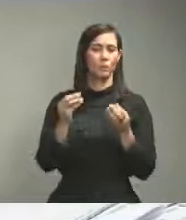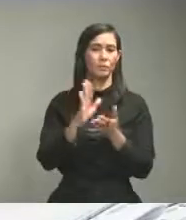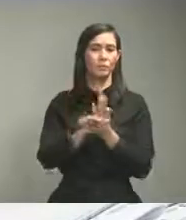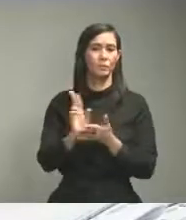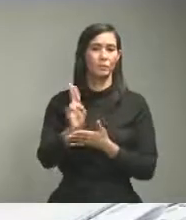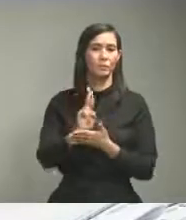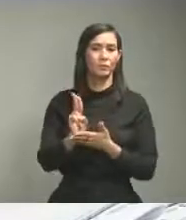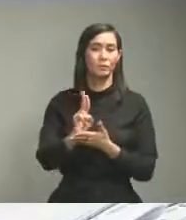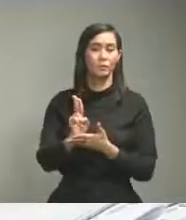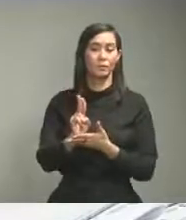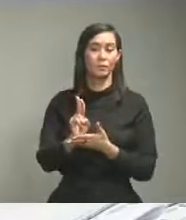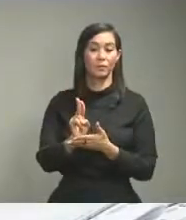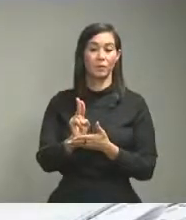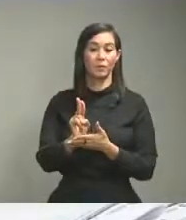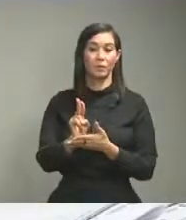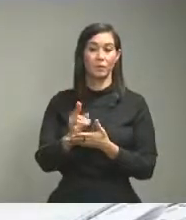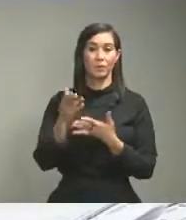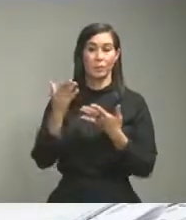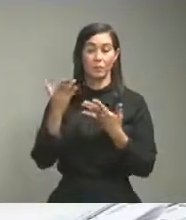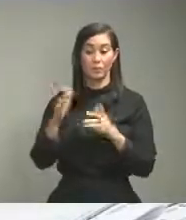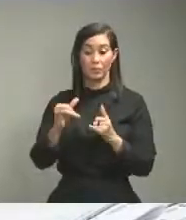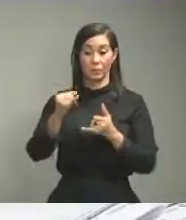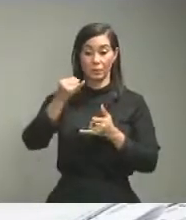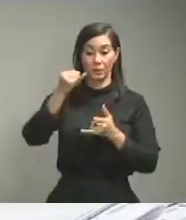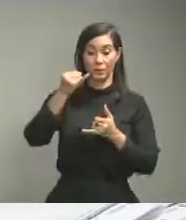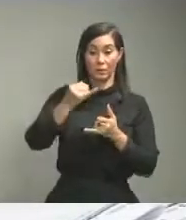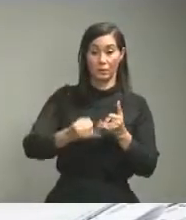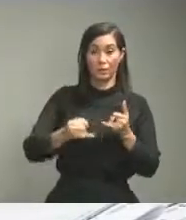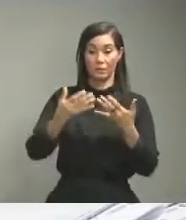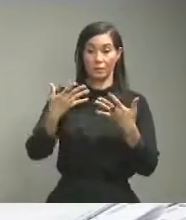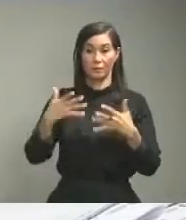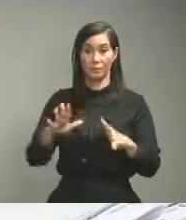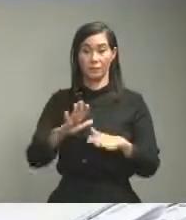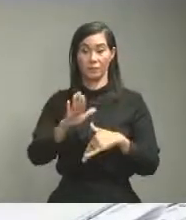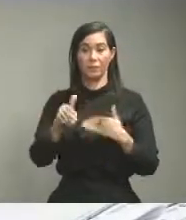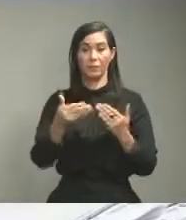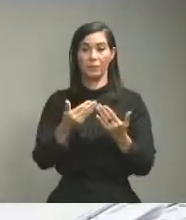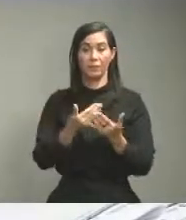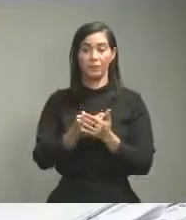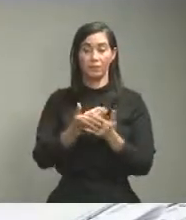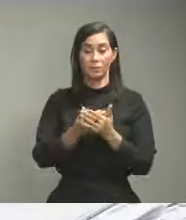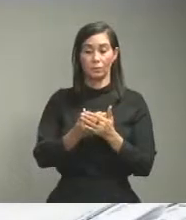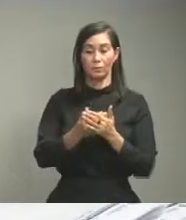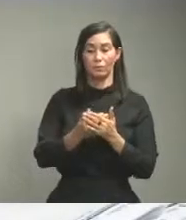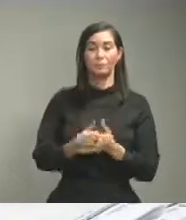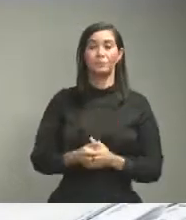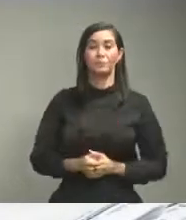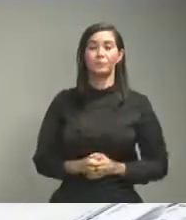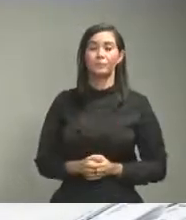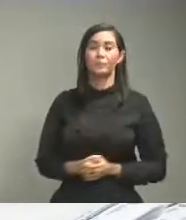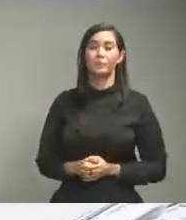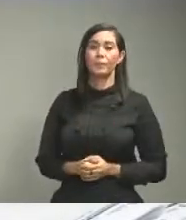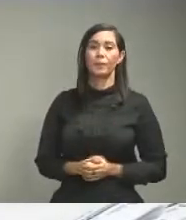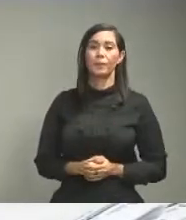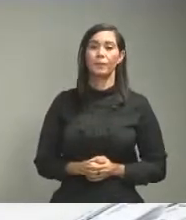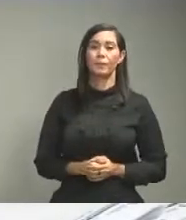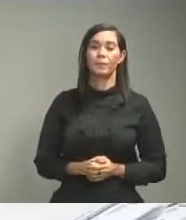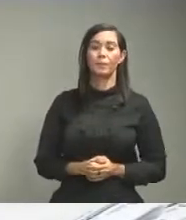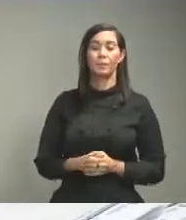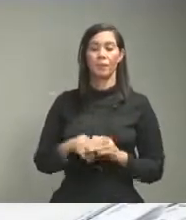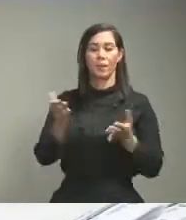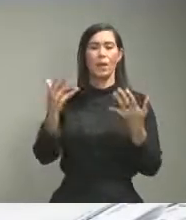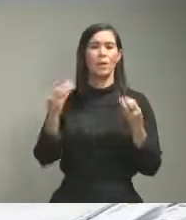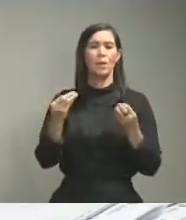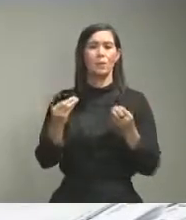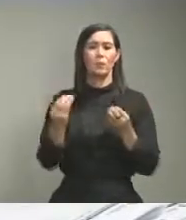una vez que cese todas las los procesos de cese de cuarentena